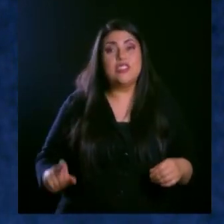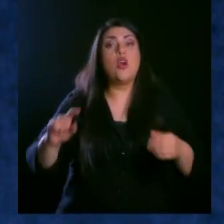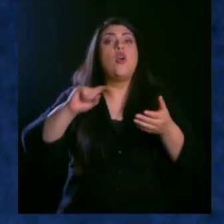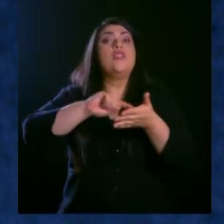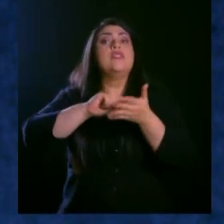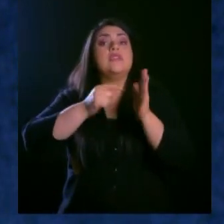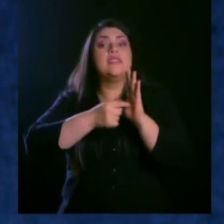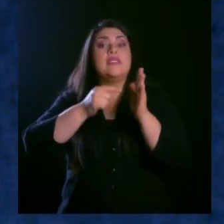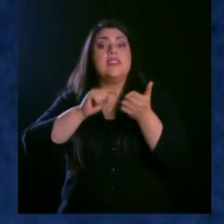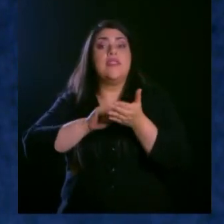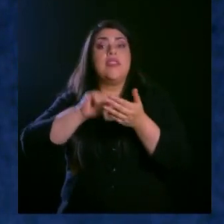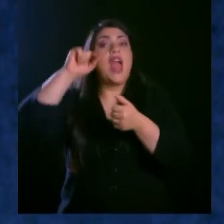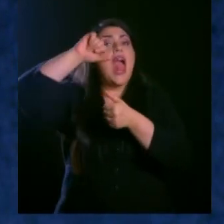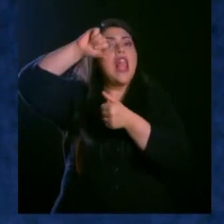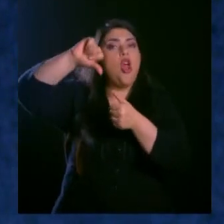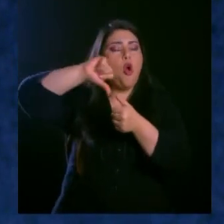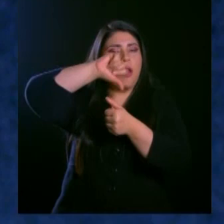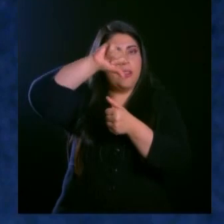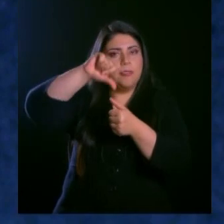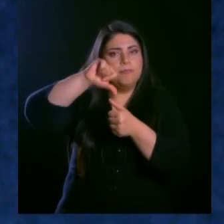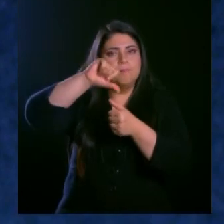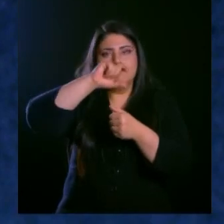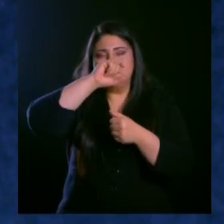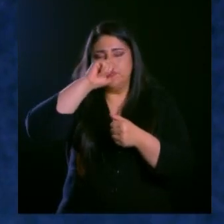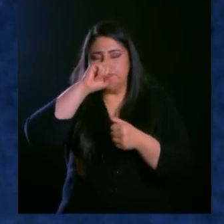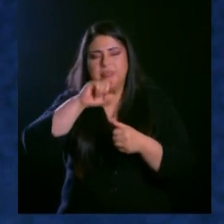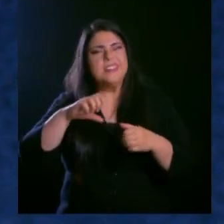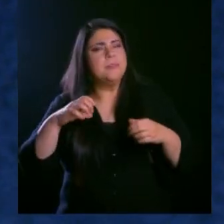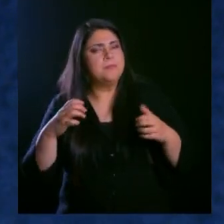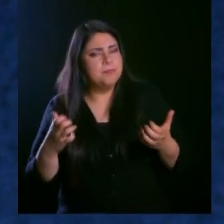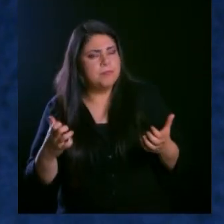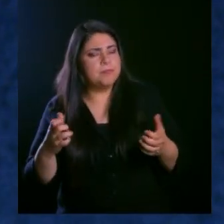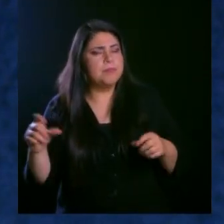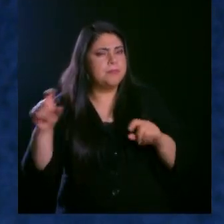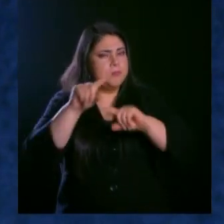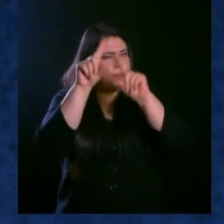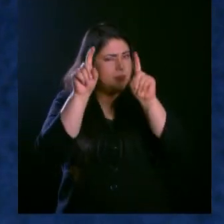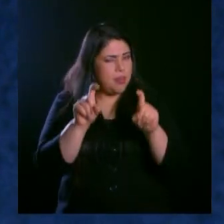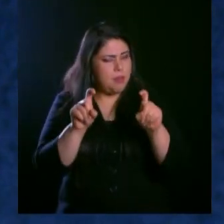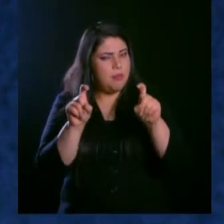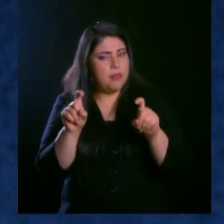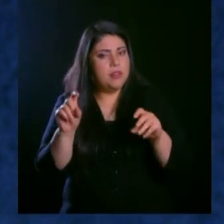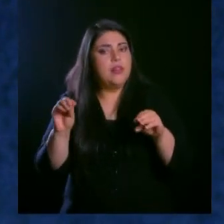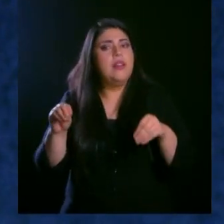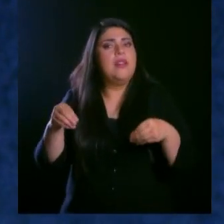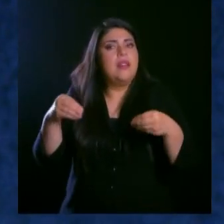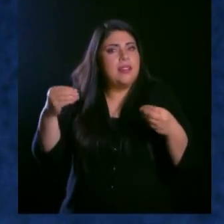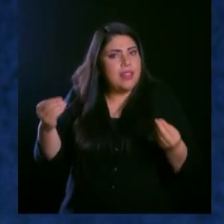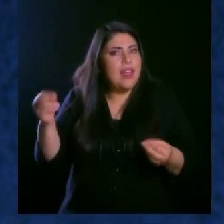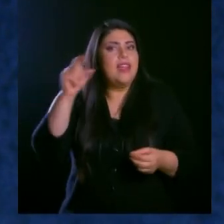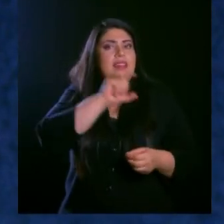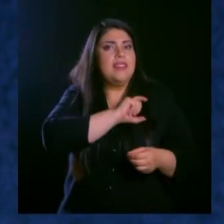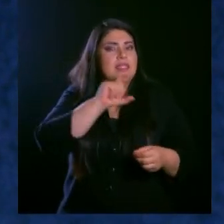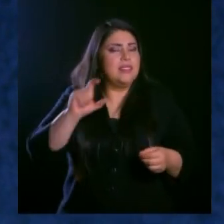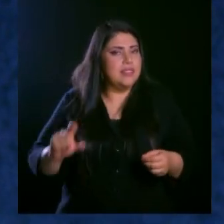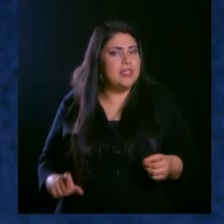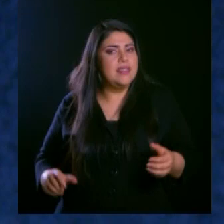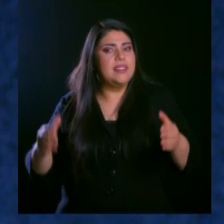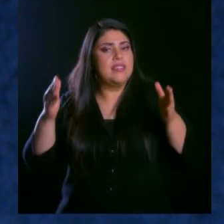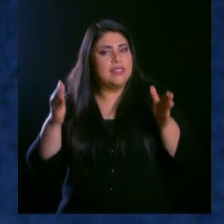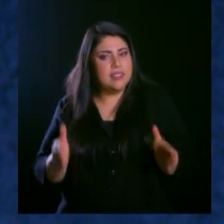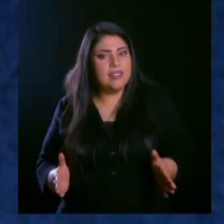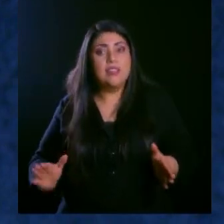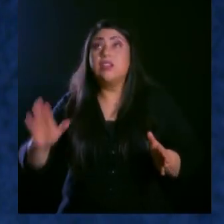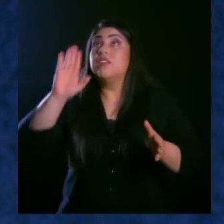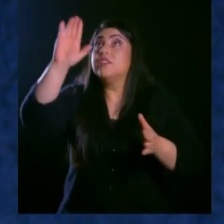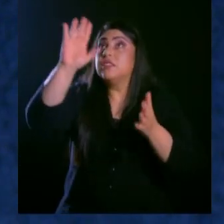el Mesías, el ungido. Entonces, la pregunta se la vuelvo a hacer, ¿qué es cristiano? Siendo que Cristo